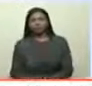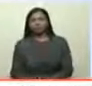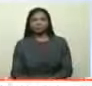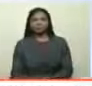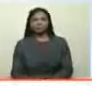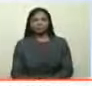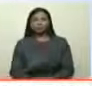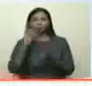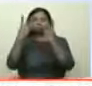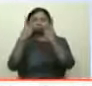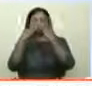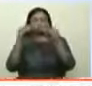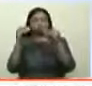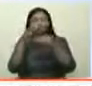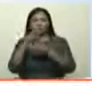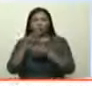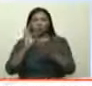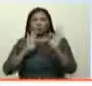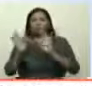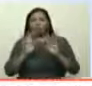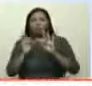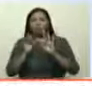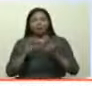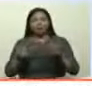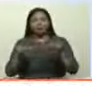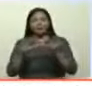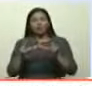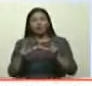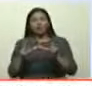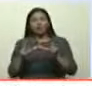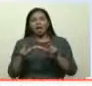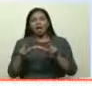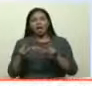festivales de rock, en el Teatro Los Cedros, allí en la Avenida Libertador,